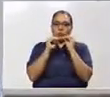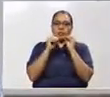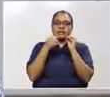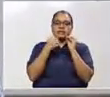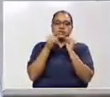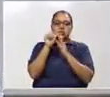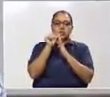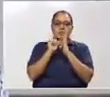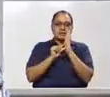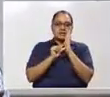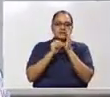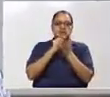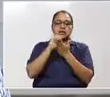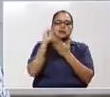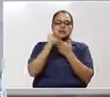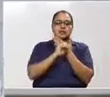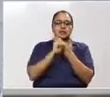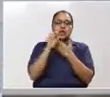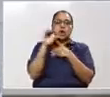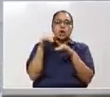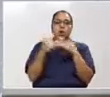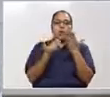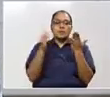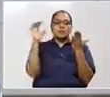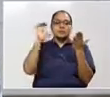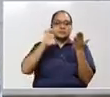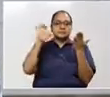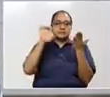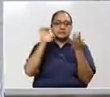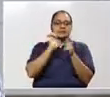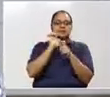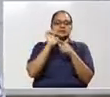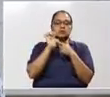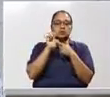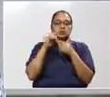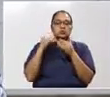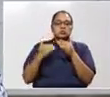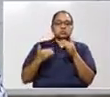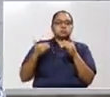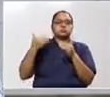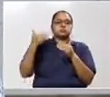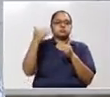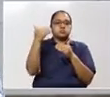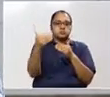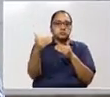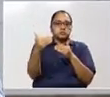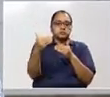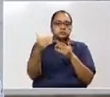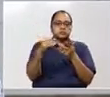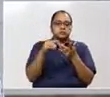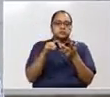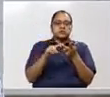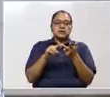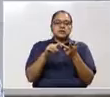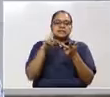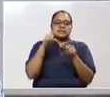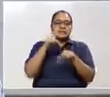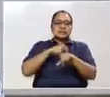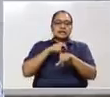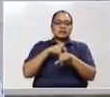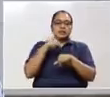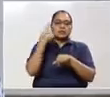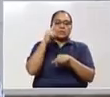estos meses decretados como estado de emergencia, entonces se les otorga una prórroga en los plazos para la